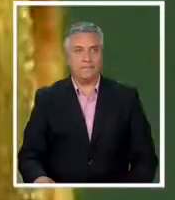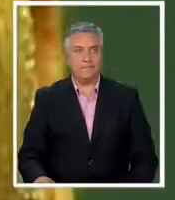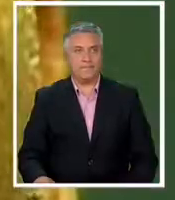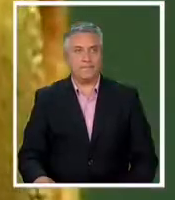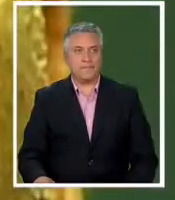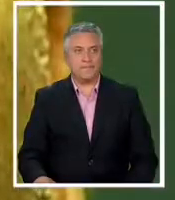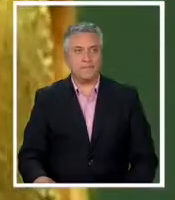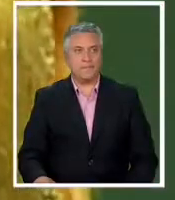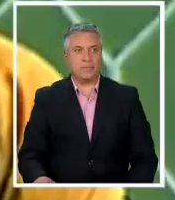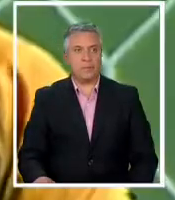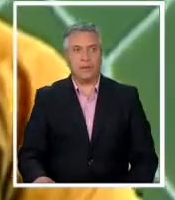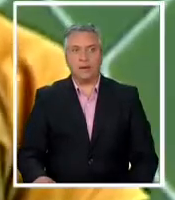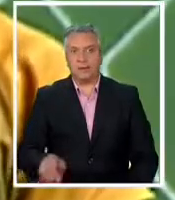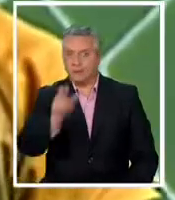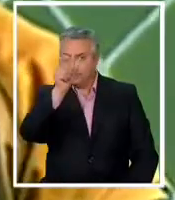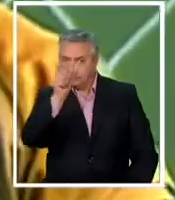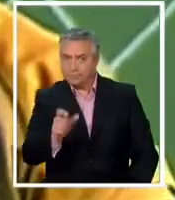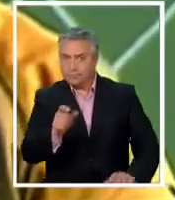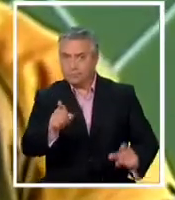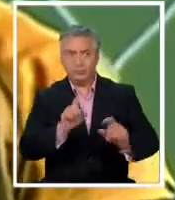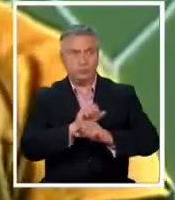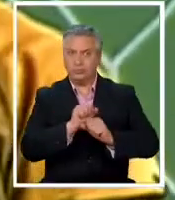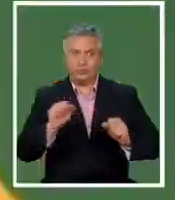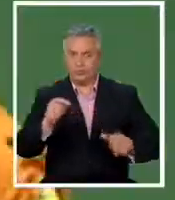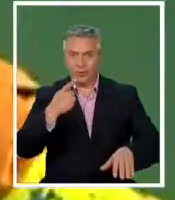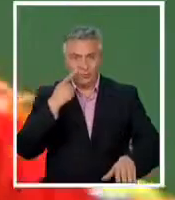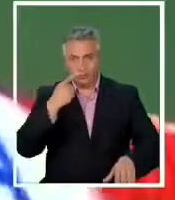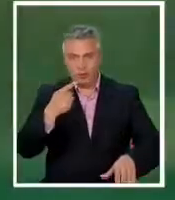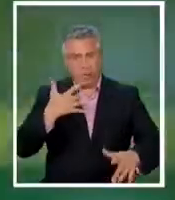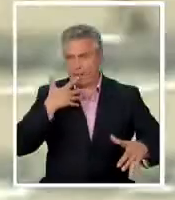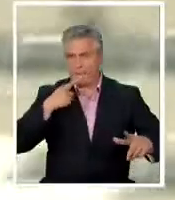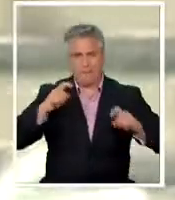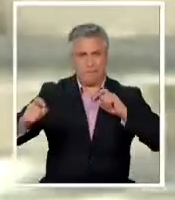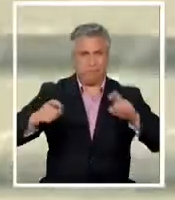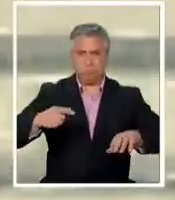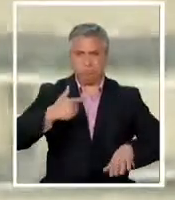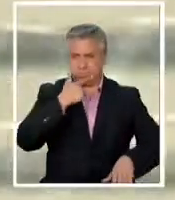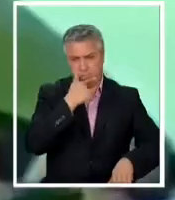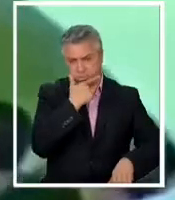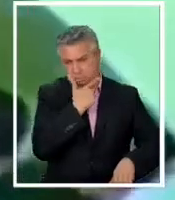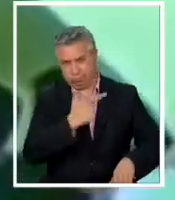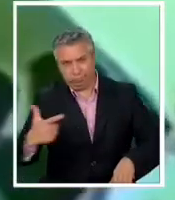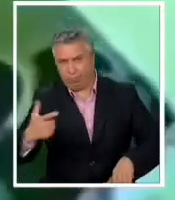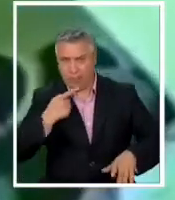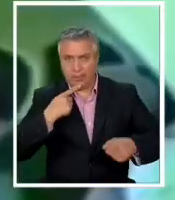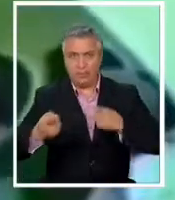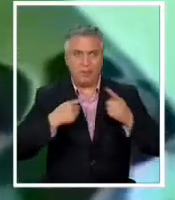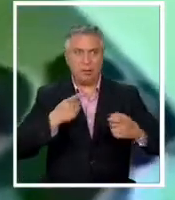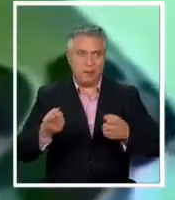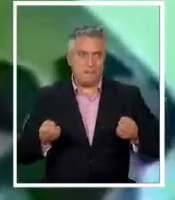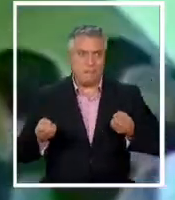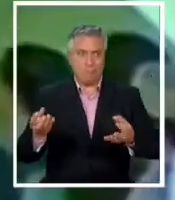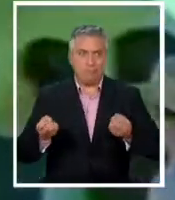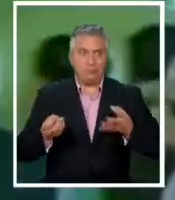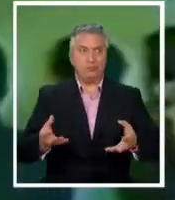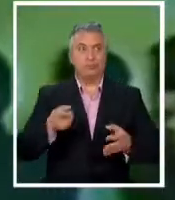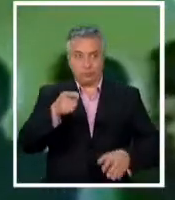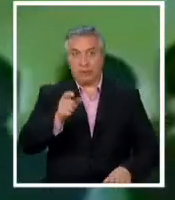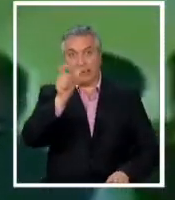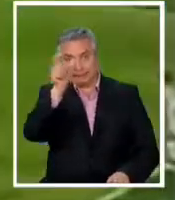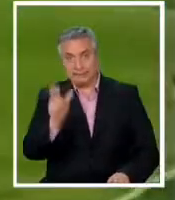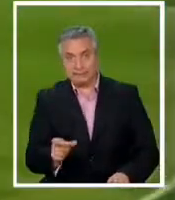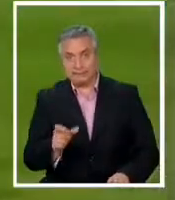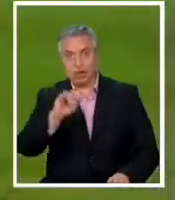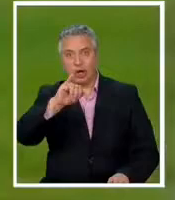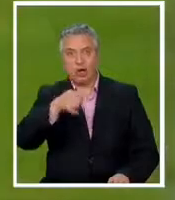un personaje que no pasa inadvertido polémico y trascendente deslenguado y provocador simplemente José Luis Félix Chilabert